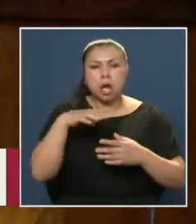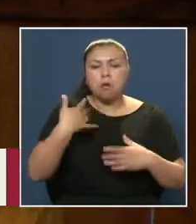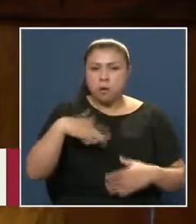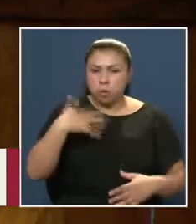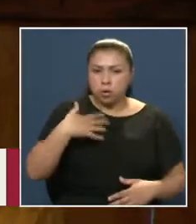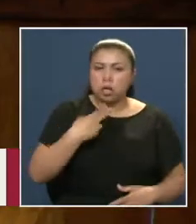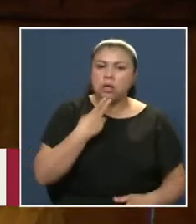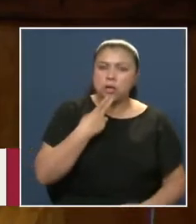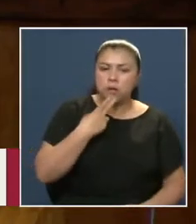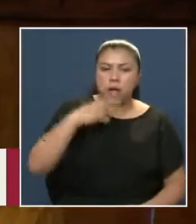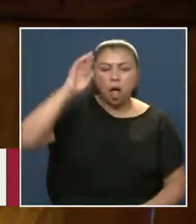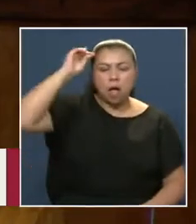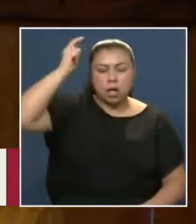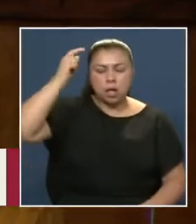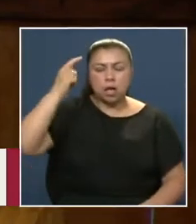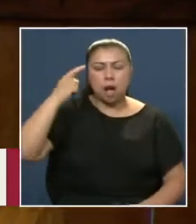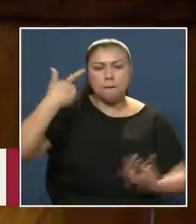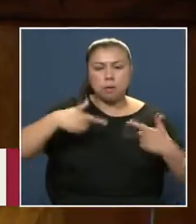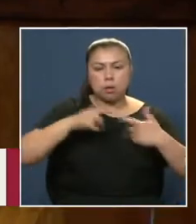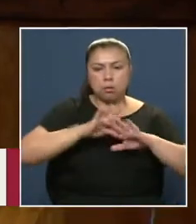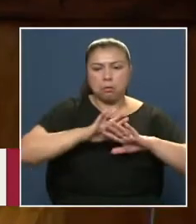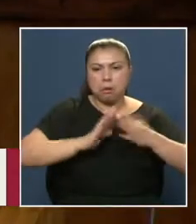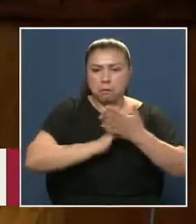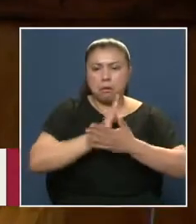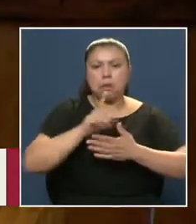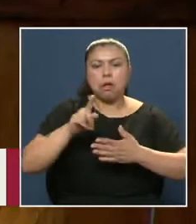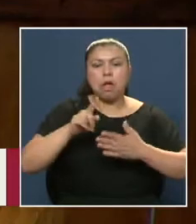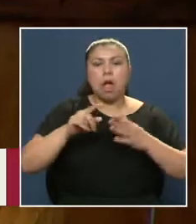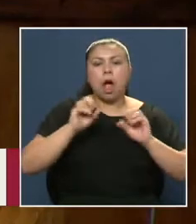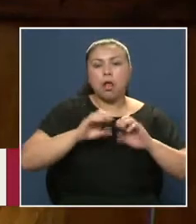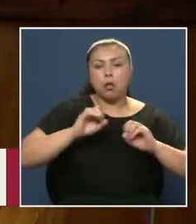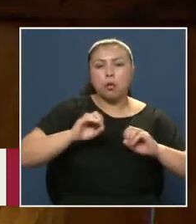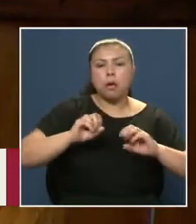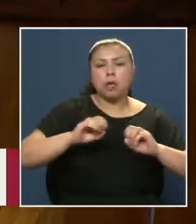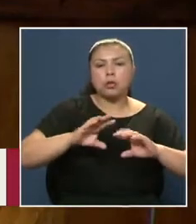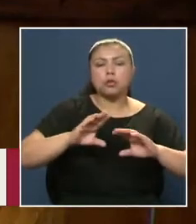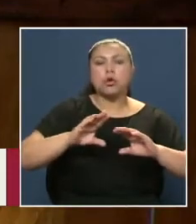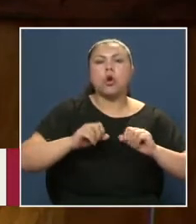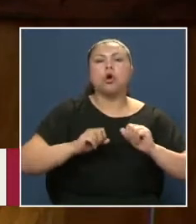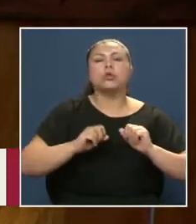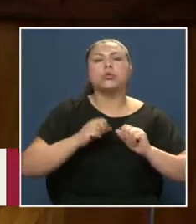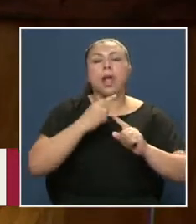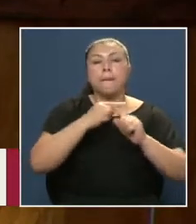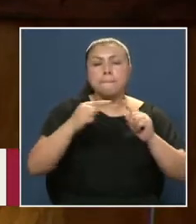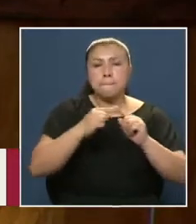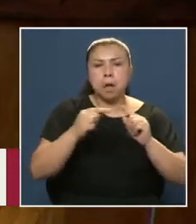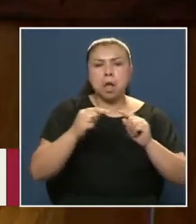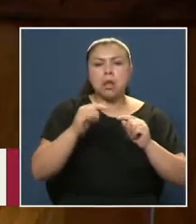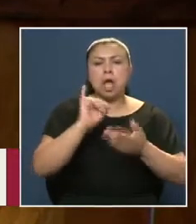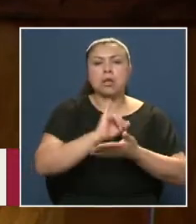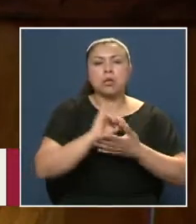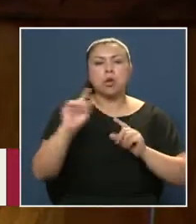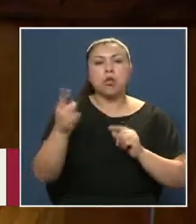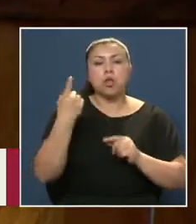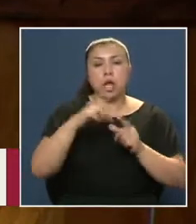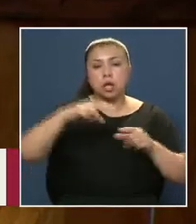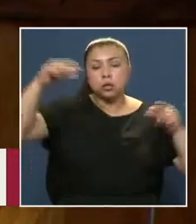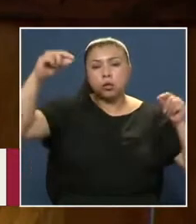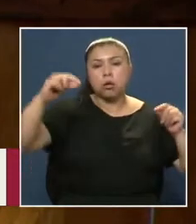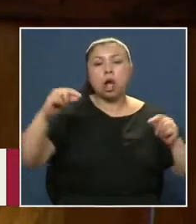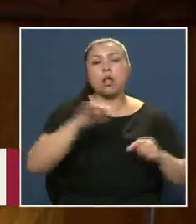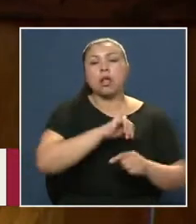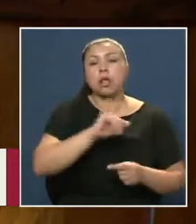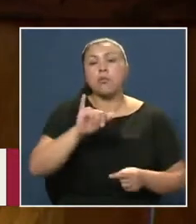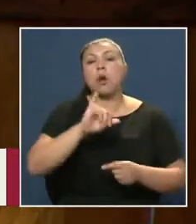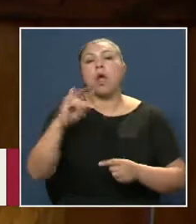Sus ideas políticas Germinaron Además En su educación Secundaria En el Instituto Nacional Y posteriormente En Escuela de Derecho De la Universidad de Chile